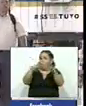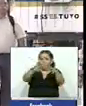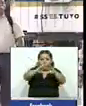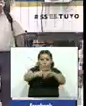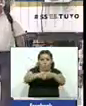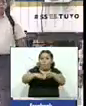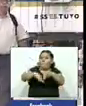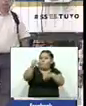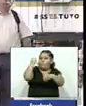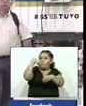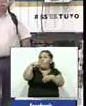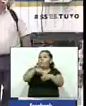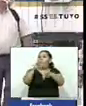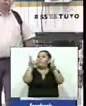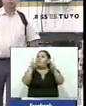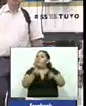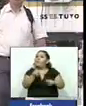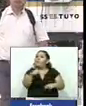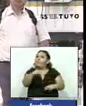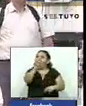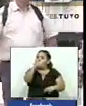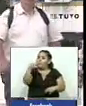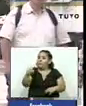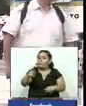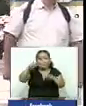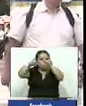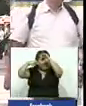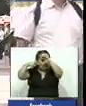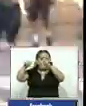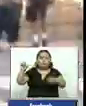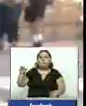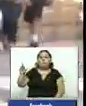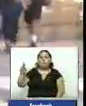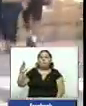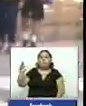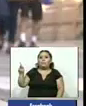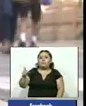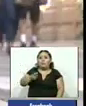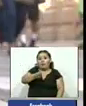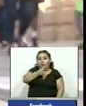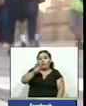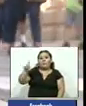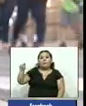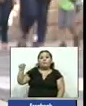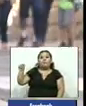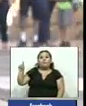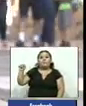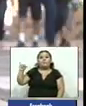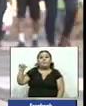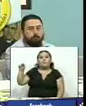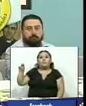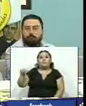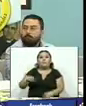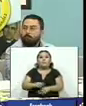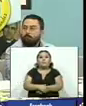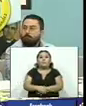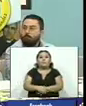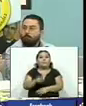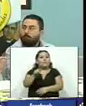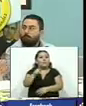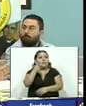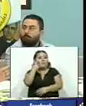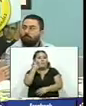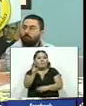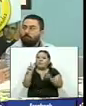importantes de la economía nacional con imágenes de Erika Alfaro Tatiana Funes Noticiero Hechos y de